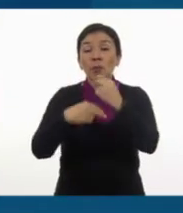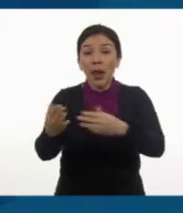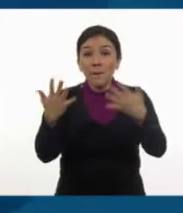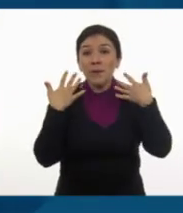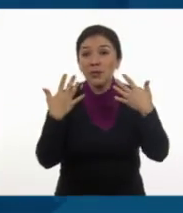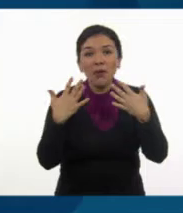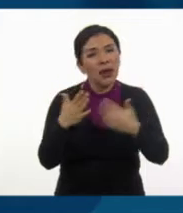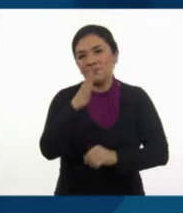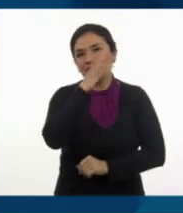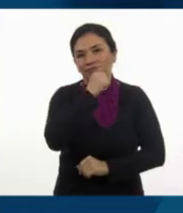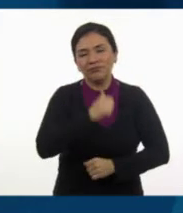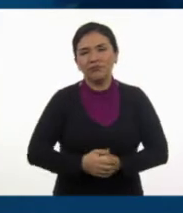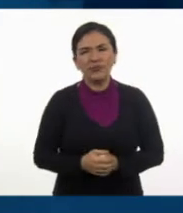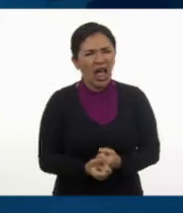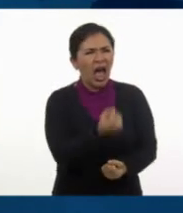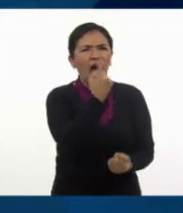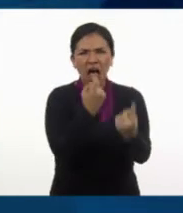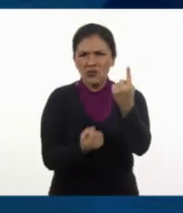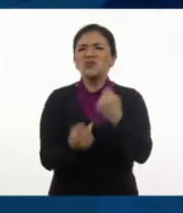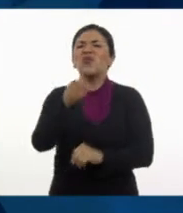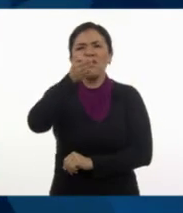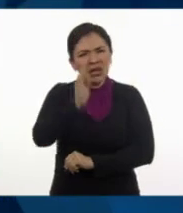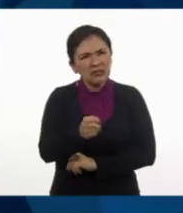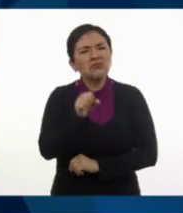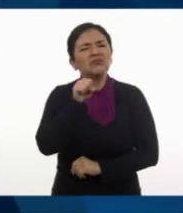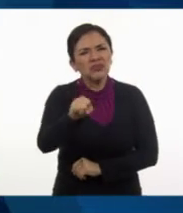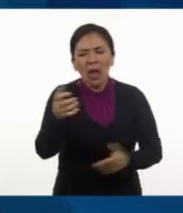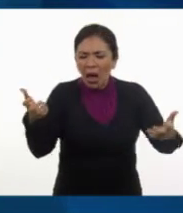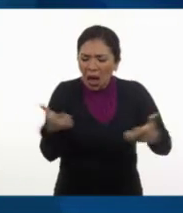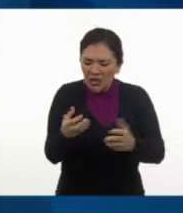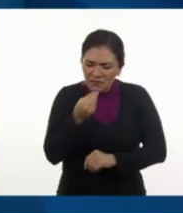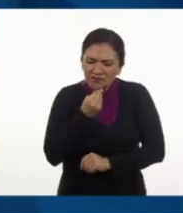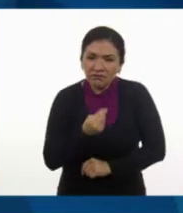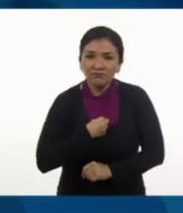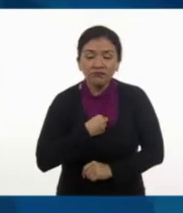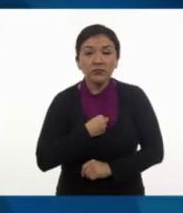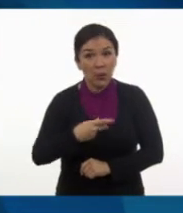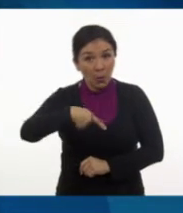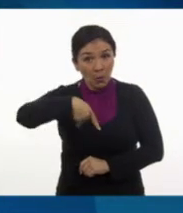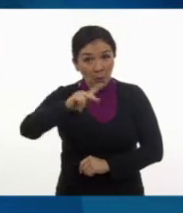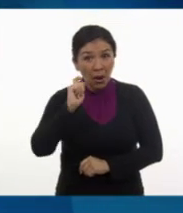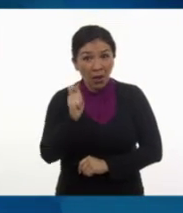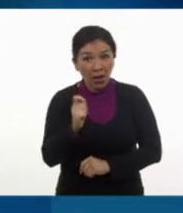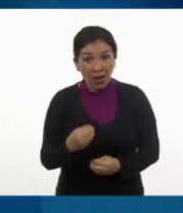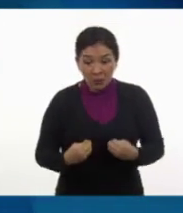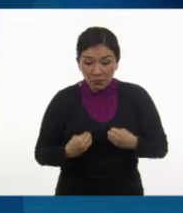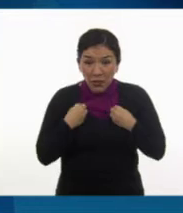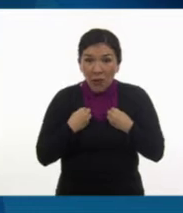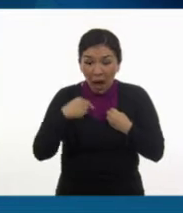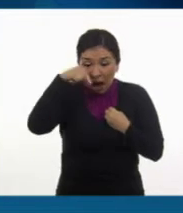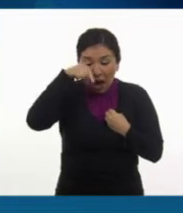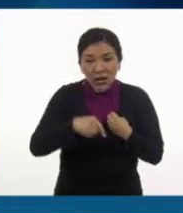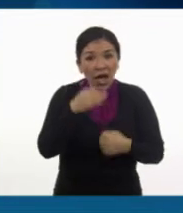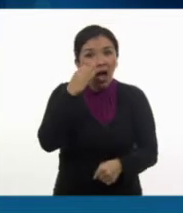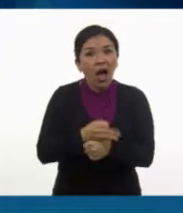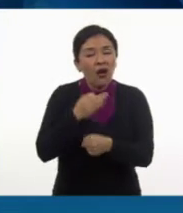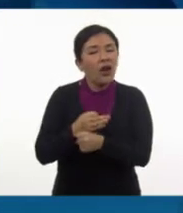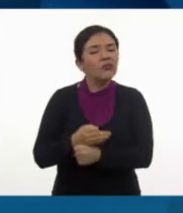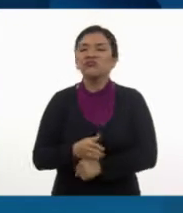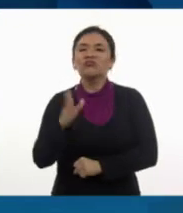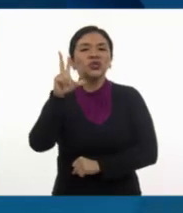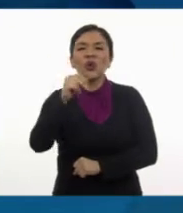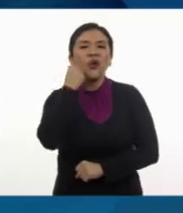Algunos están dispuestos a cualquier cosa, menos a vivir aquí y ahora.